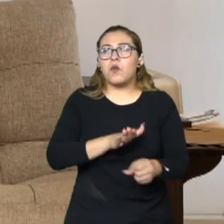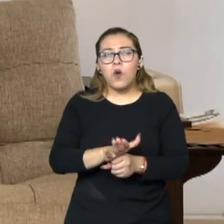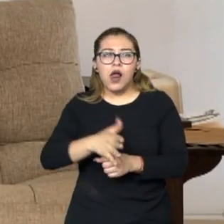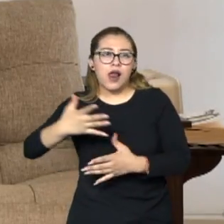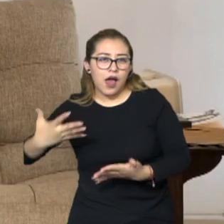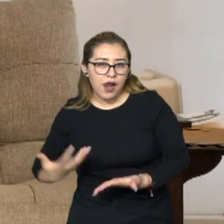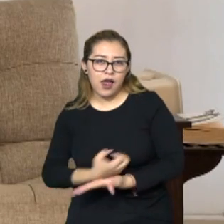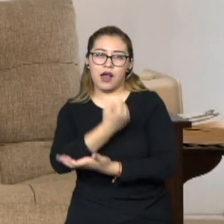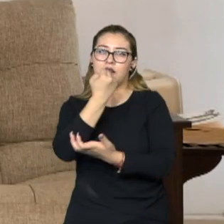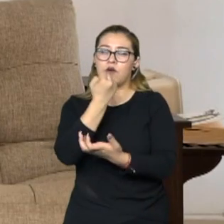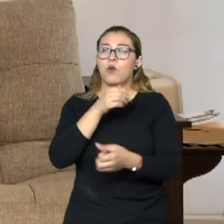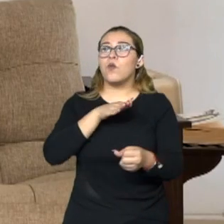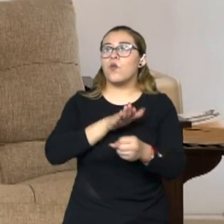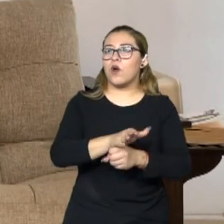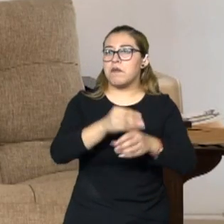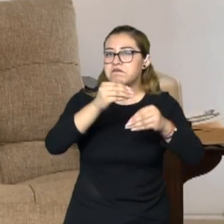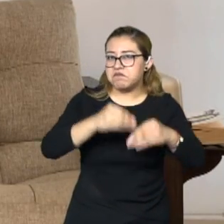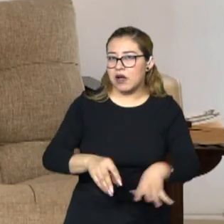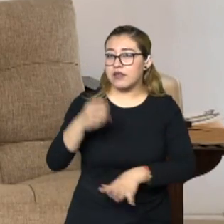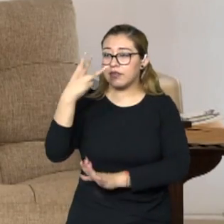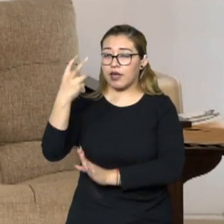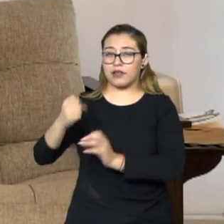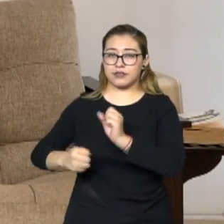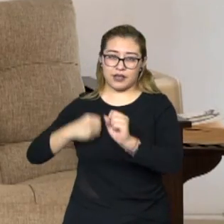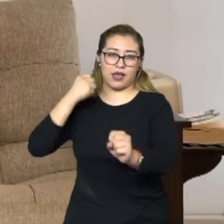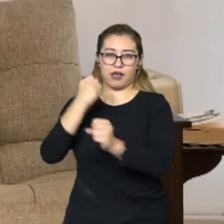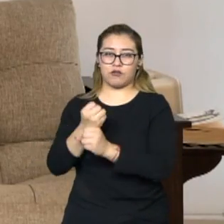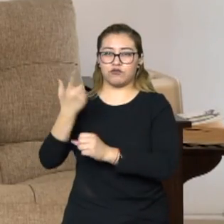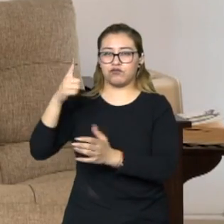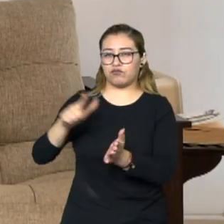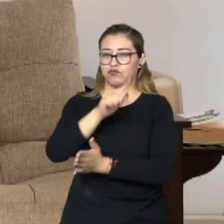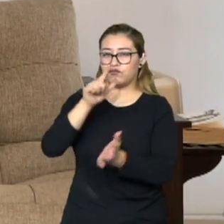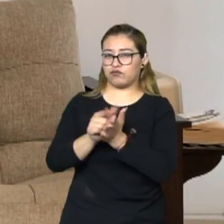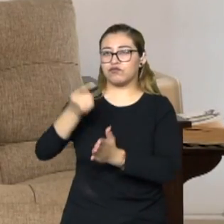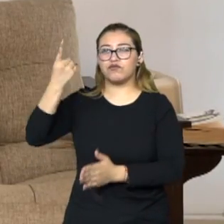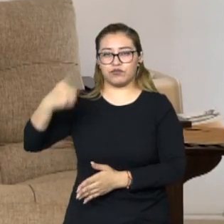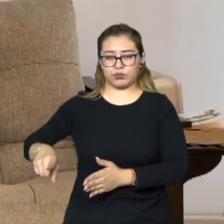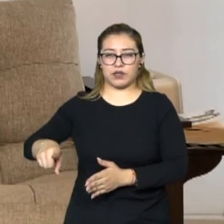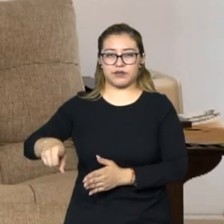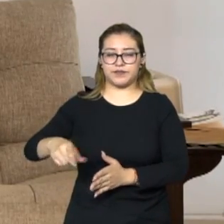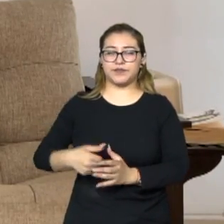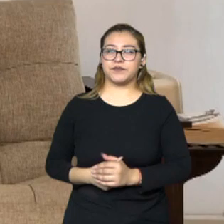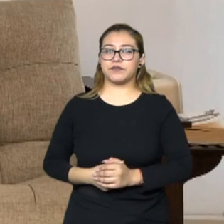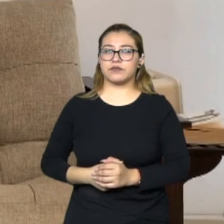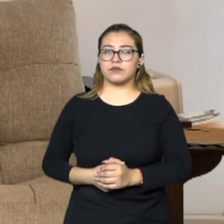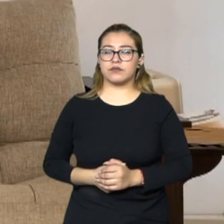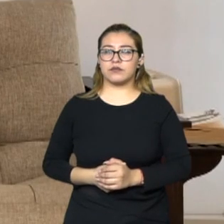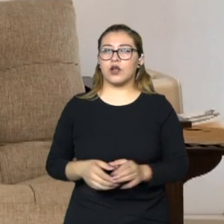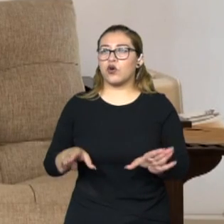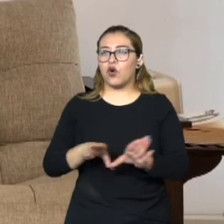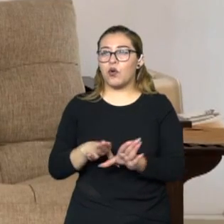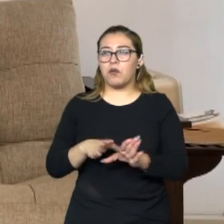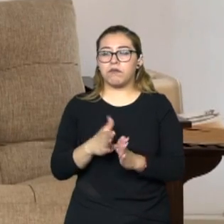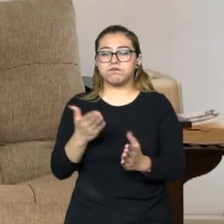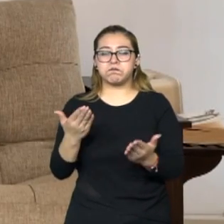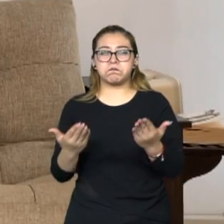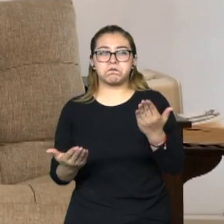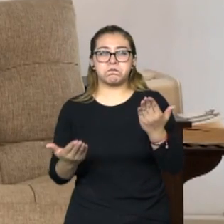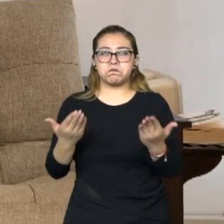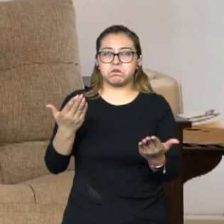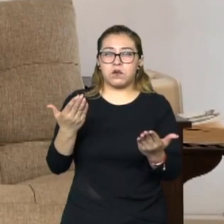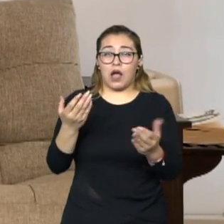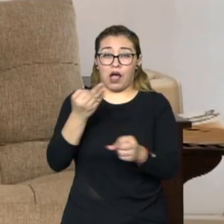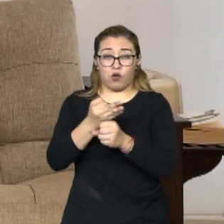en estos tres años de la declaratoria de la alerta de violencia a género, yo te diría que la balanza desafortunadamente no está